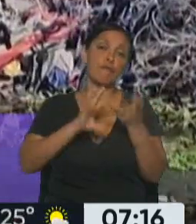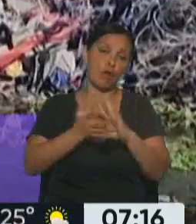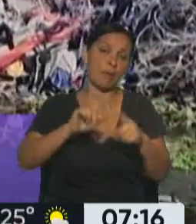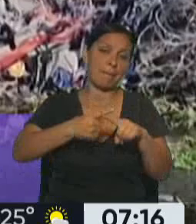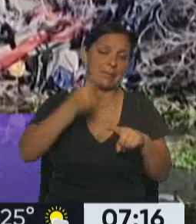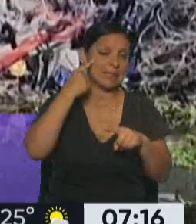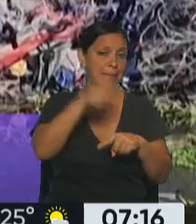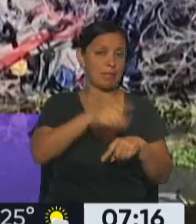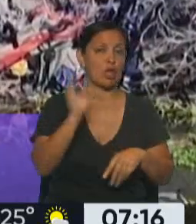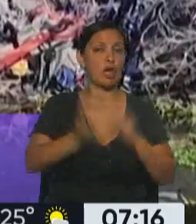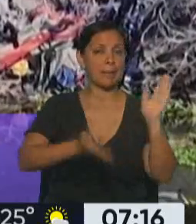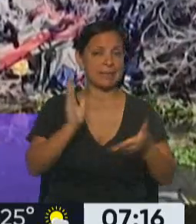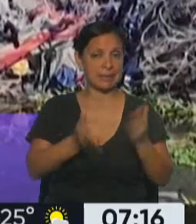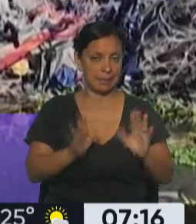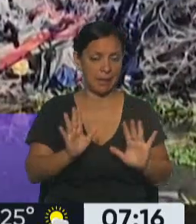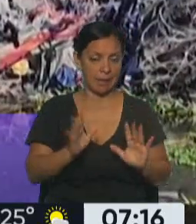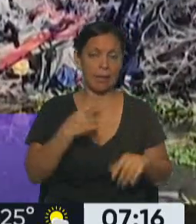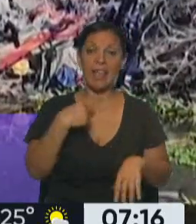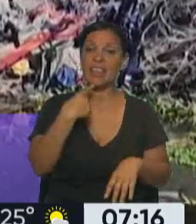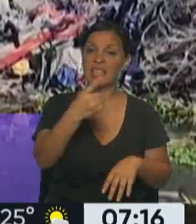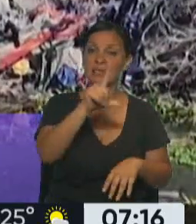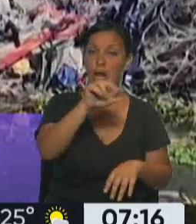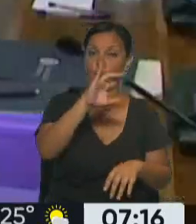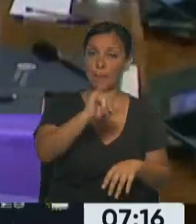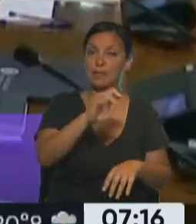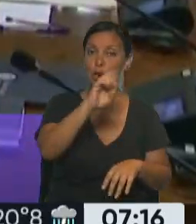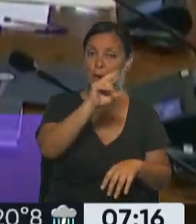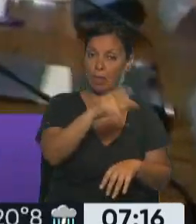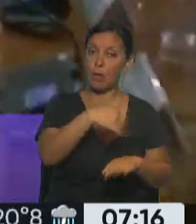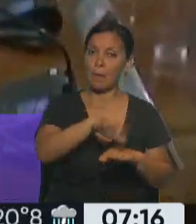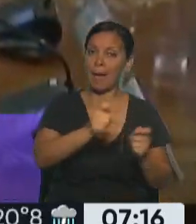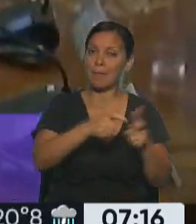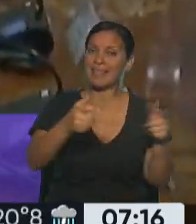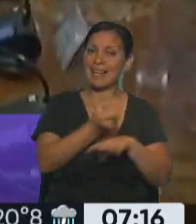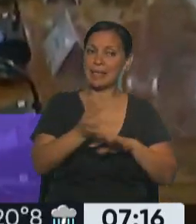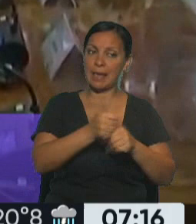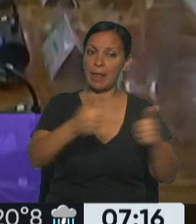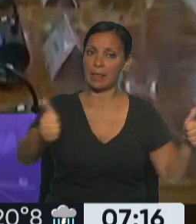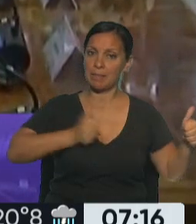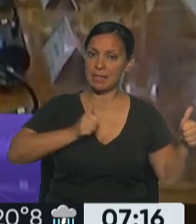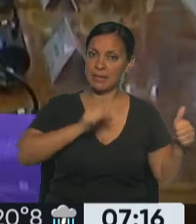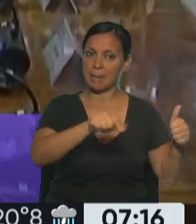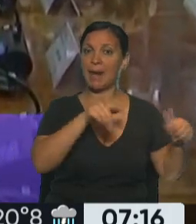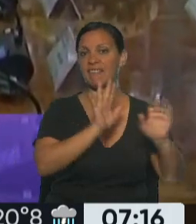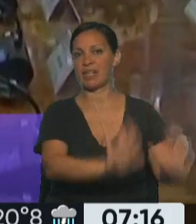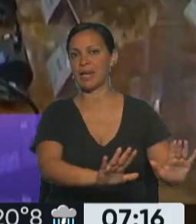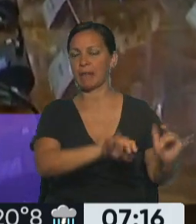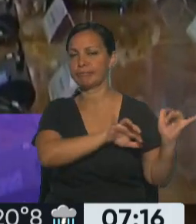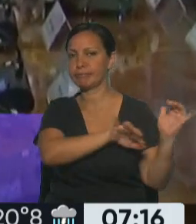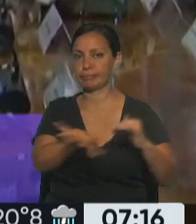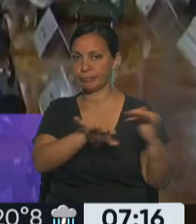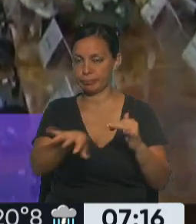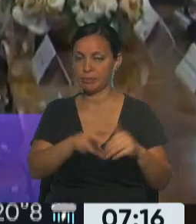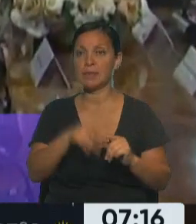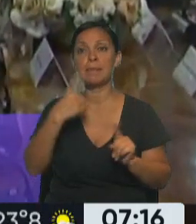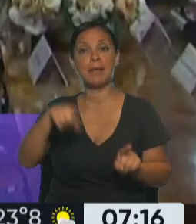cabo. Nosotros lo vamos a aumentar, pero ustedes, Estados Unidos, necesitan ayudar al desarrollo de los países con más problemas.